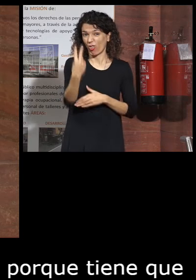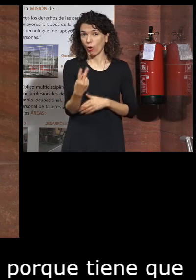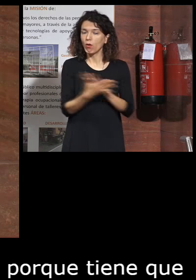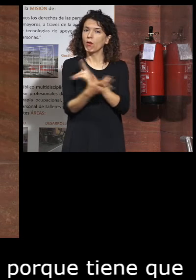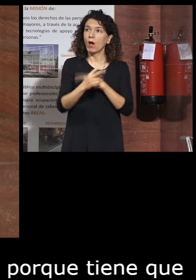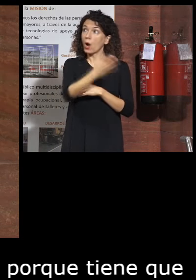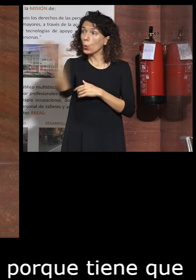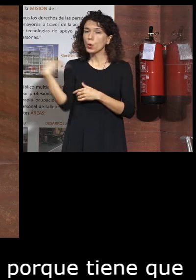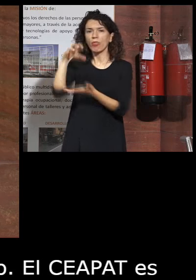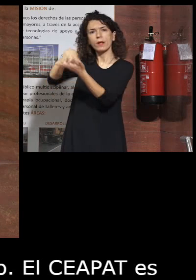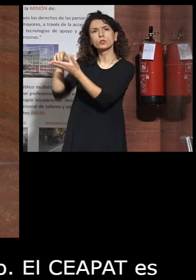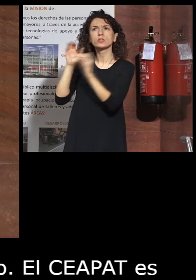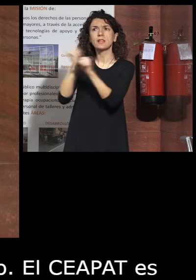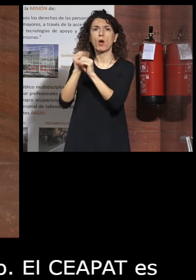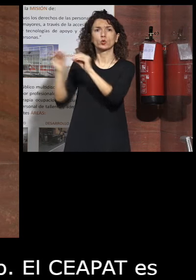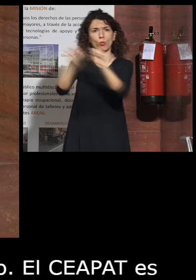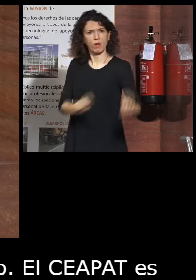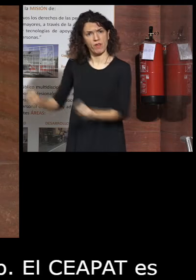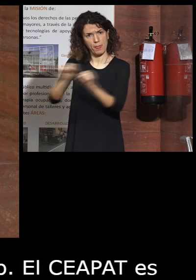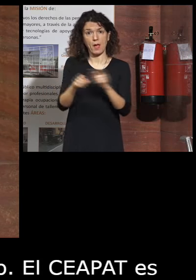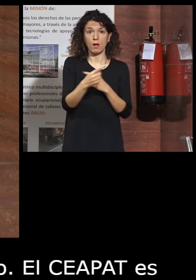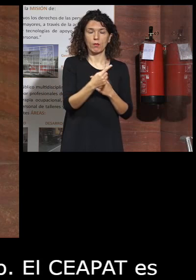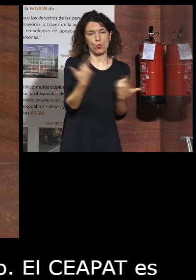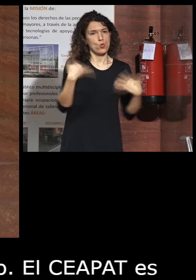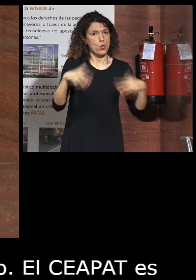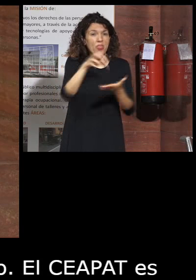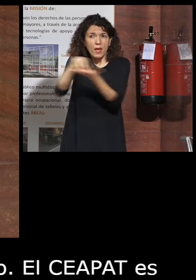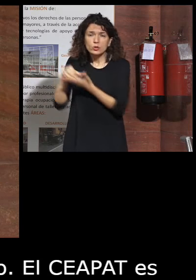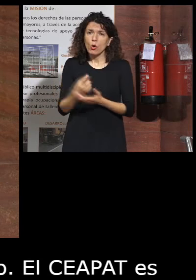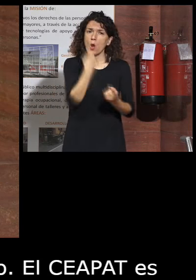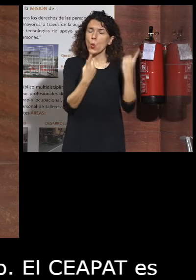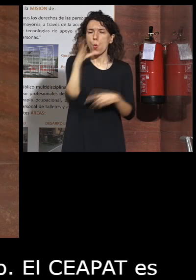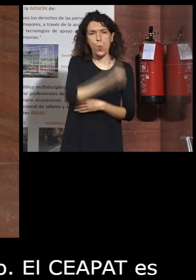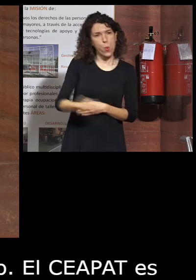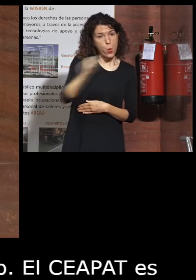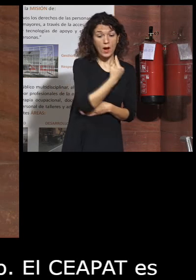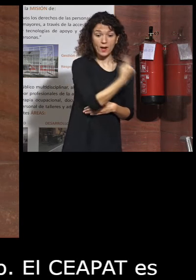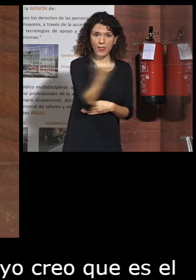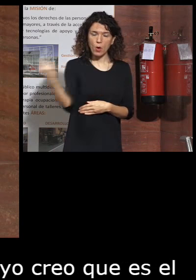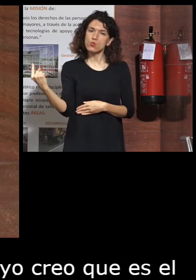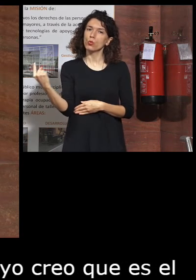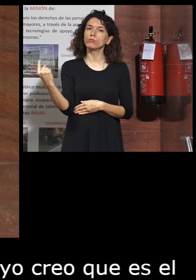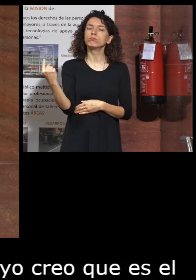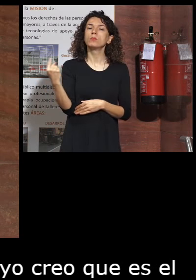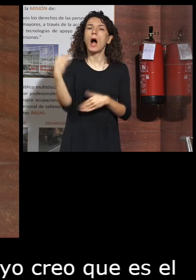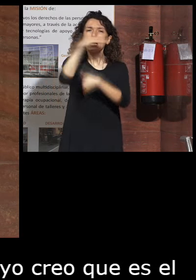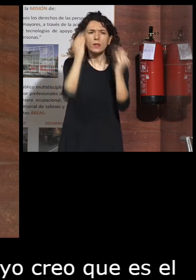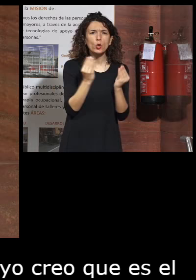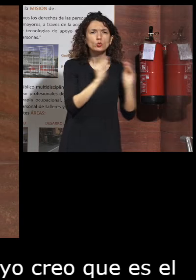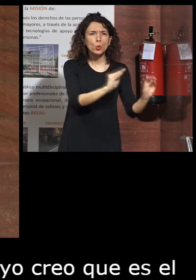trabajo de los centros. Inmaculada, tenemos unos centros maravillosos. Cada uno destinado a esa atención